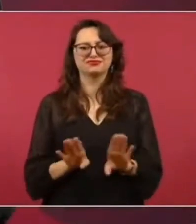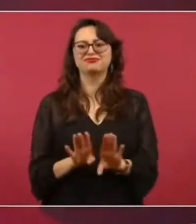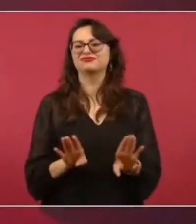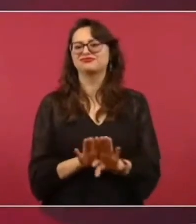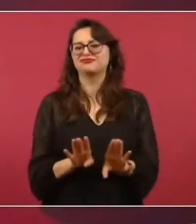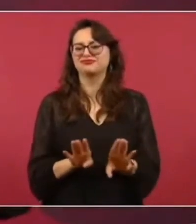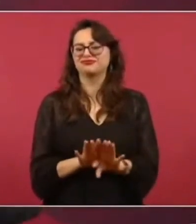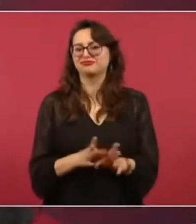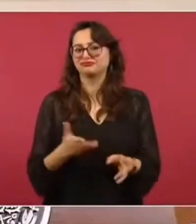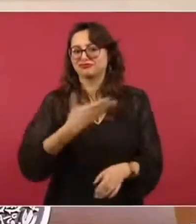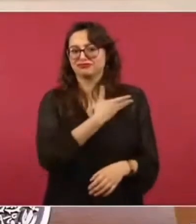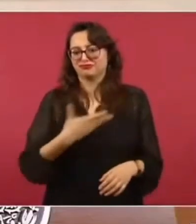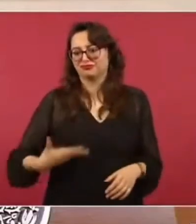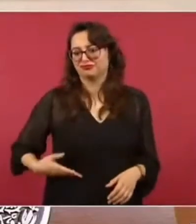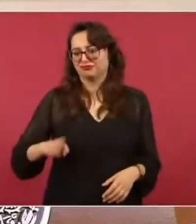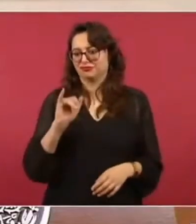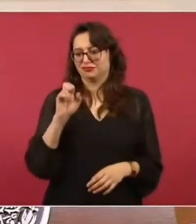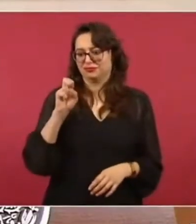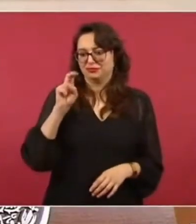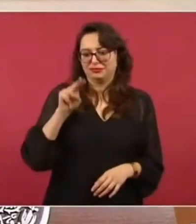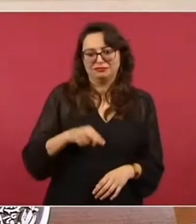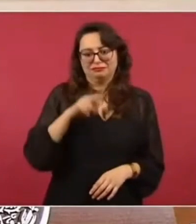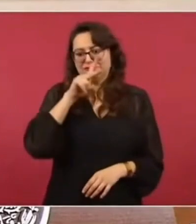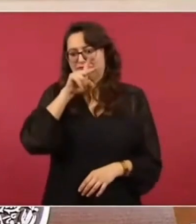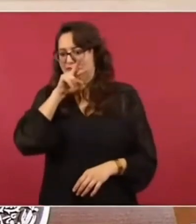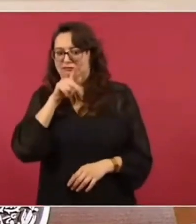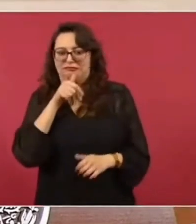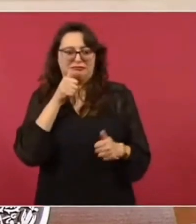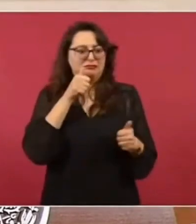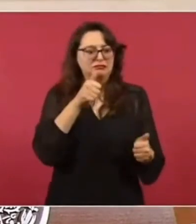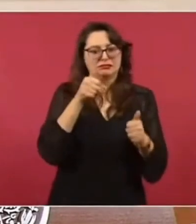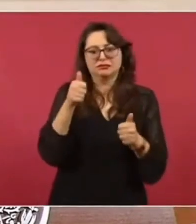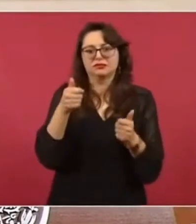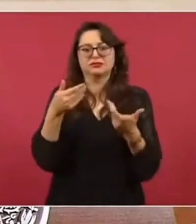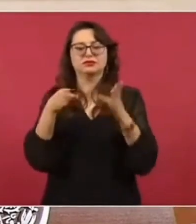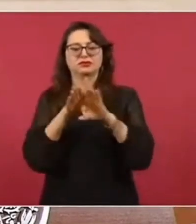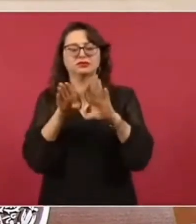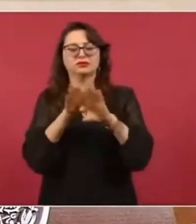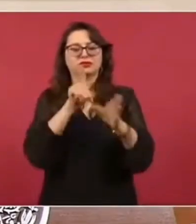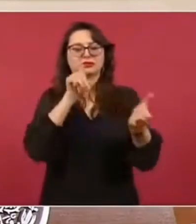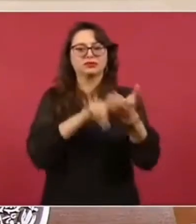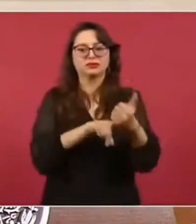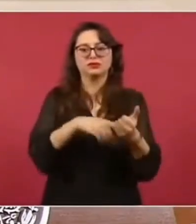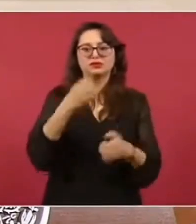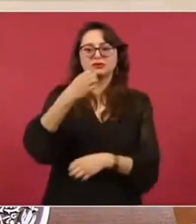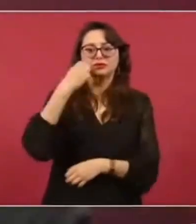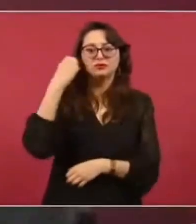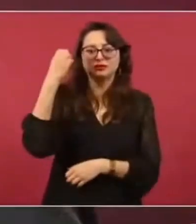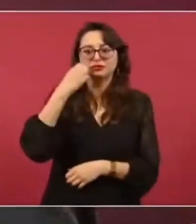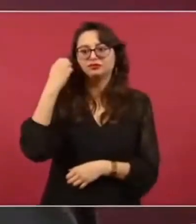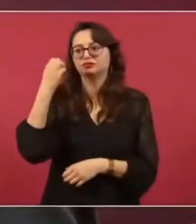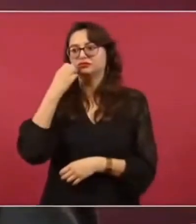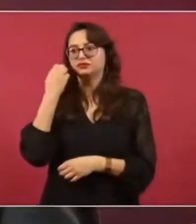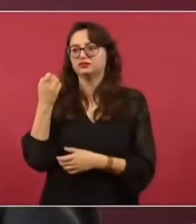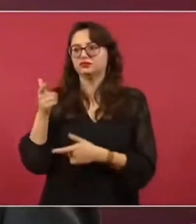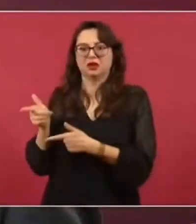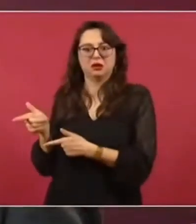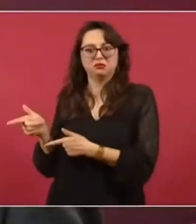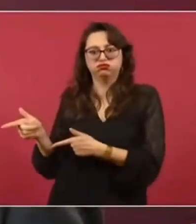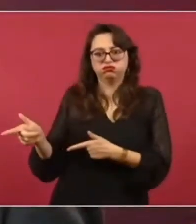en las escuelas, con armas de alto poder,